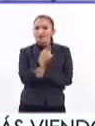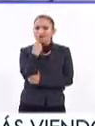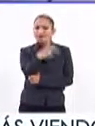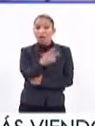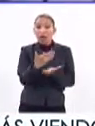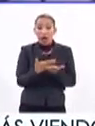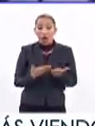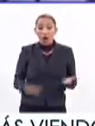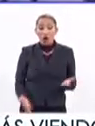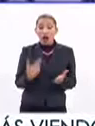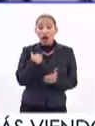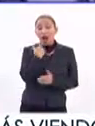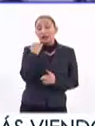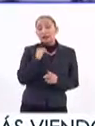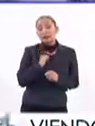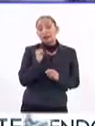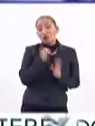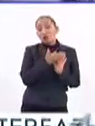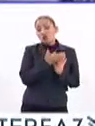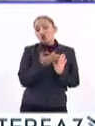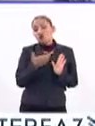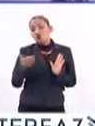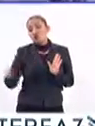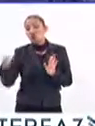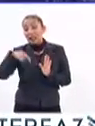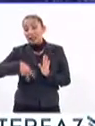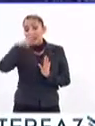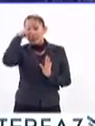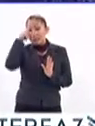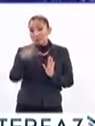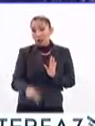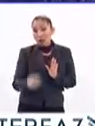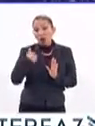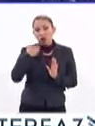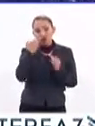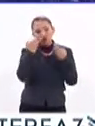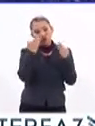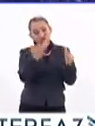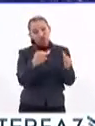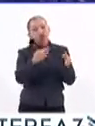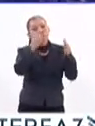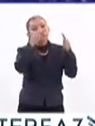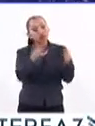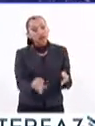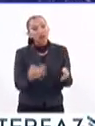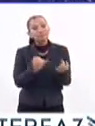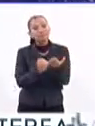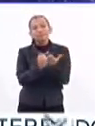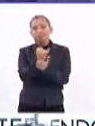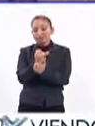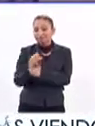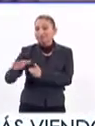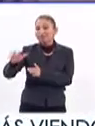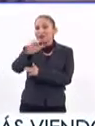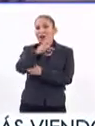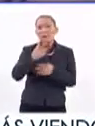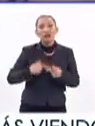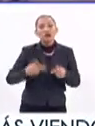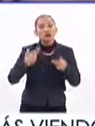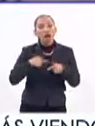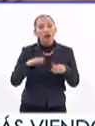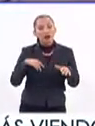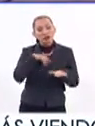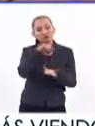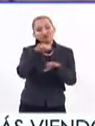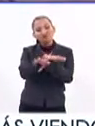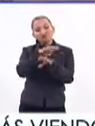Hoy, a más de un siglo de distancia, nuestro país es testigo de la consolidación democrática y alista una serie de